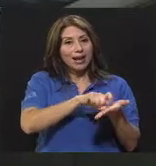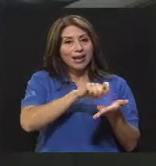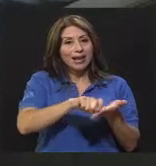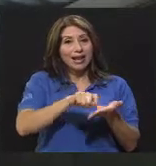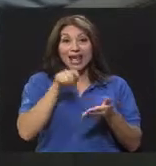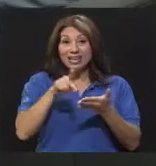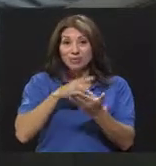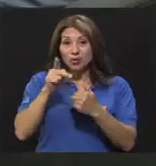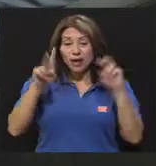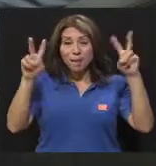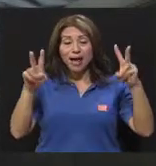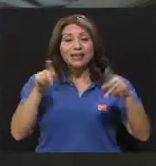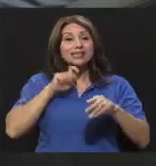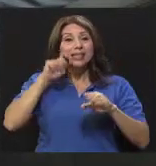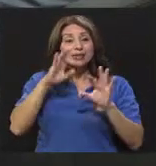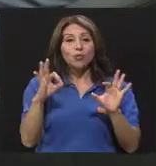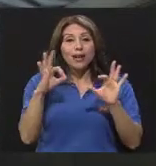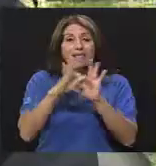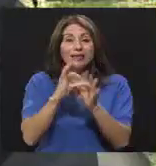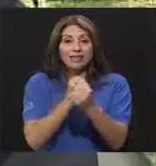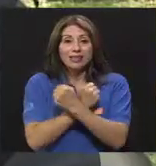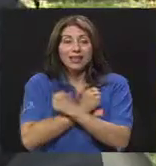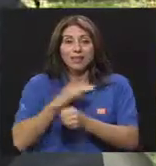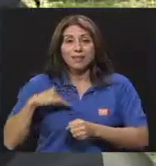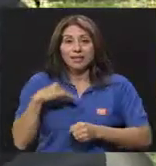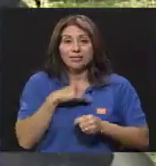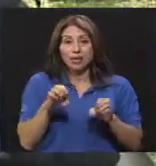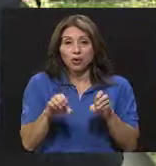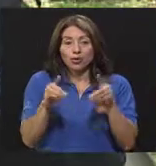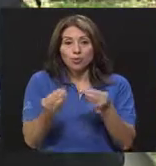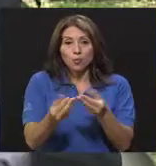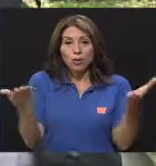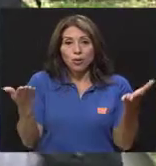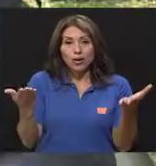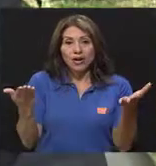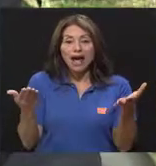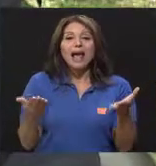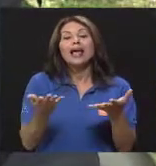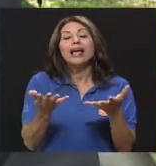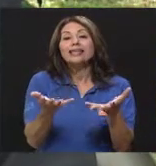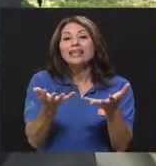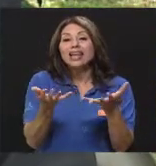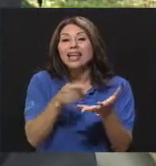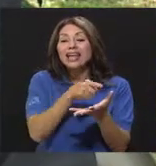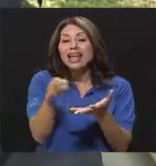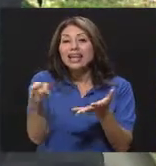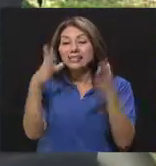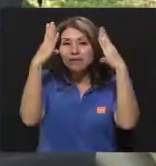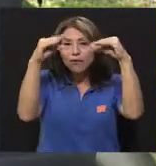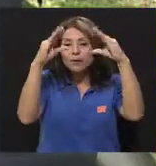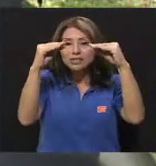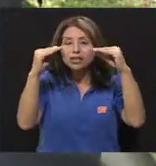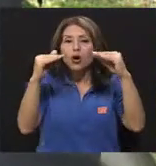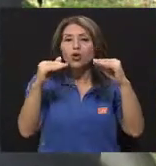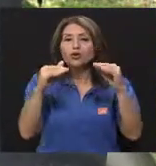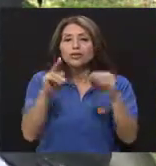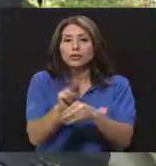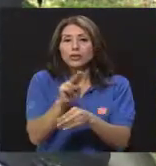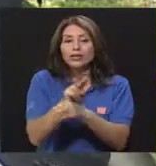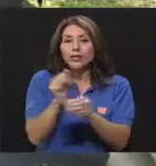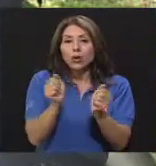sexualidad y afectividad del Ministerio de Educación Pública, prevé que esto se baje a los estudiantes de quinto y sexto grado.